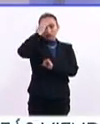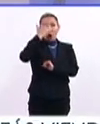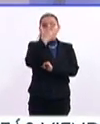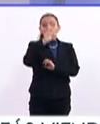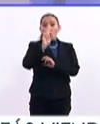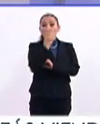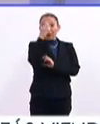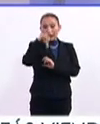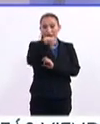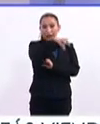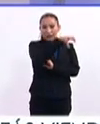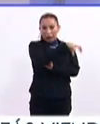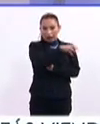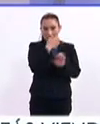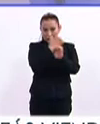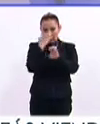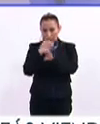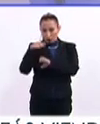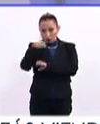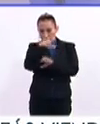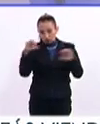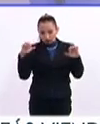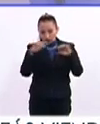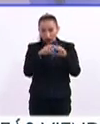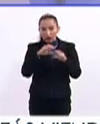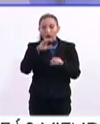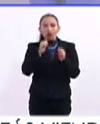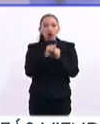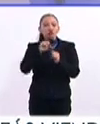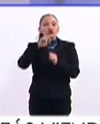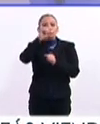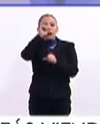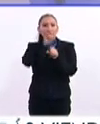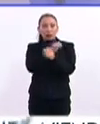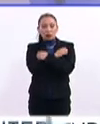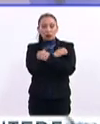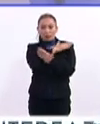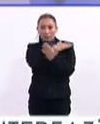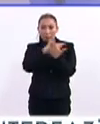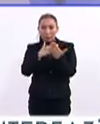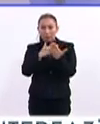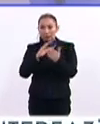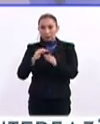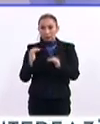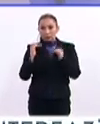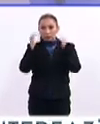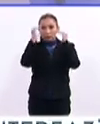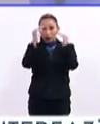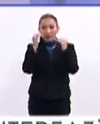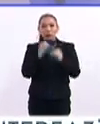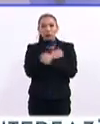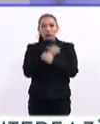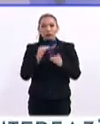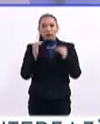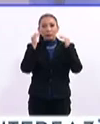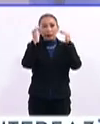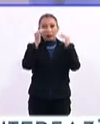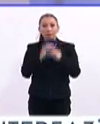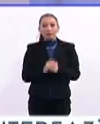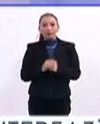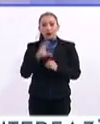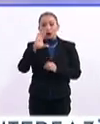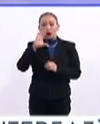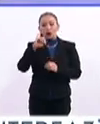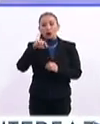ocho universidades estatales con el subsecretario de Educación Media Superior, Educación Superior. El subsecretario